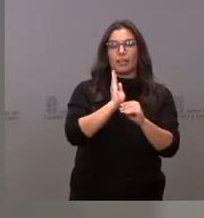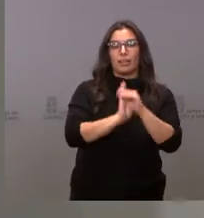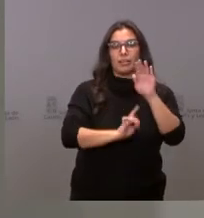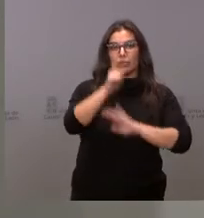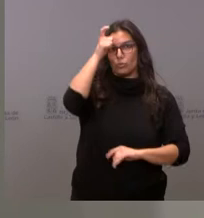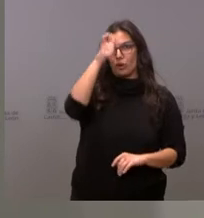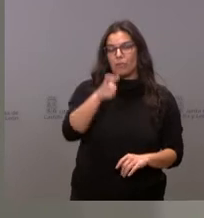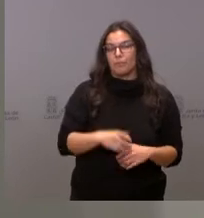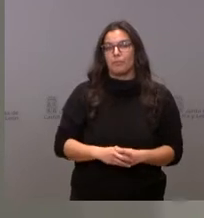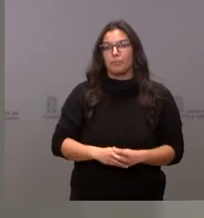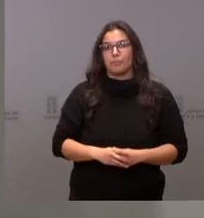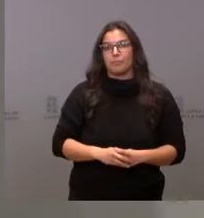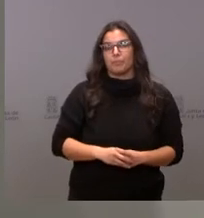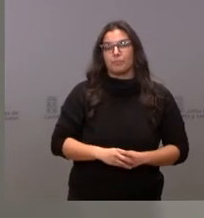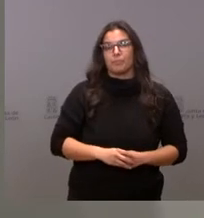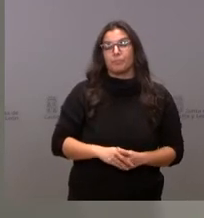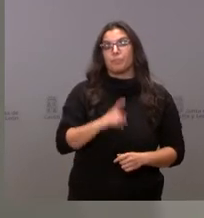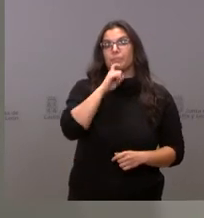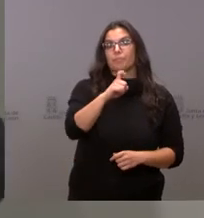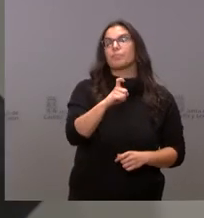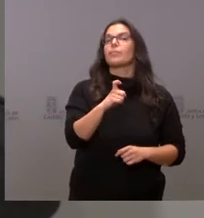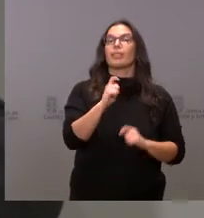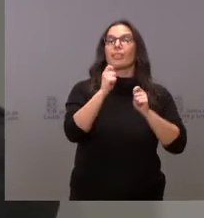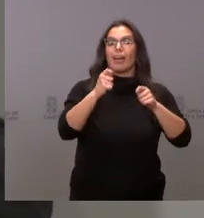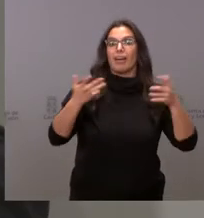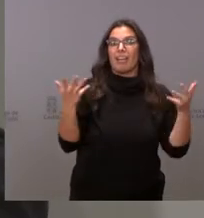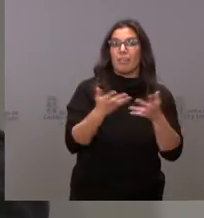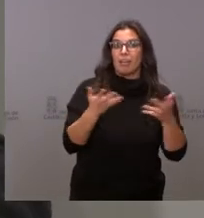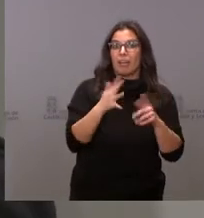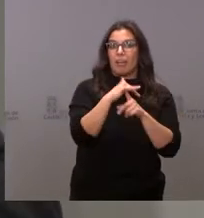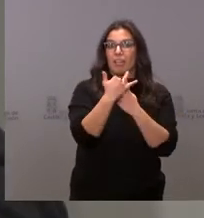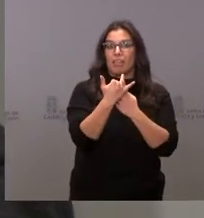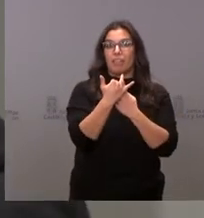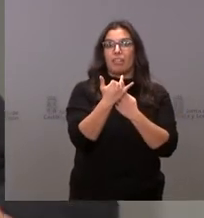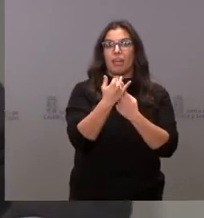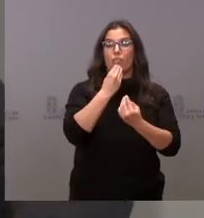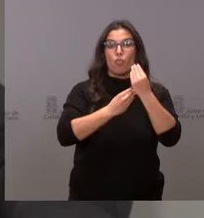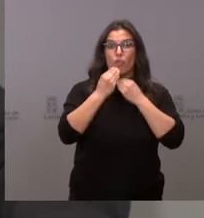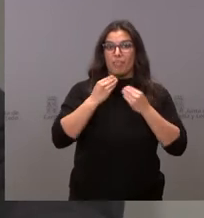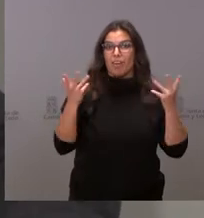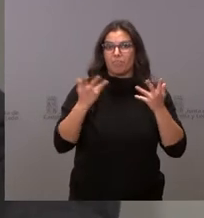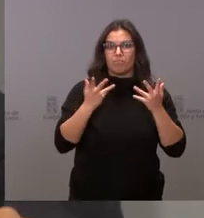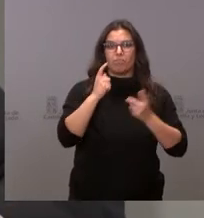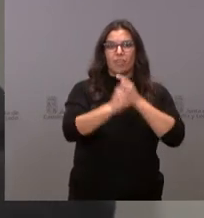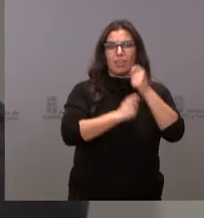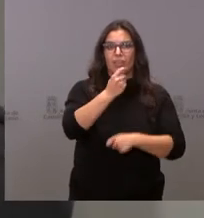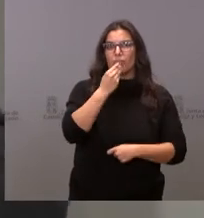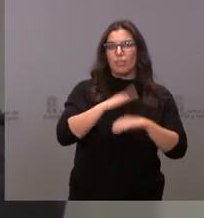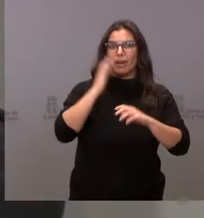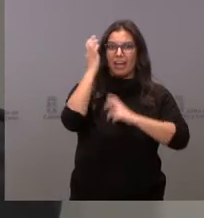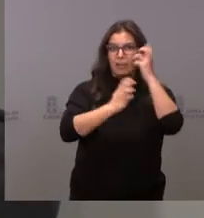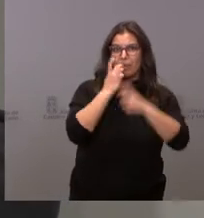Rural comunica la declaración de emergencia del abastecimiento alimentario de forraje y agua